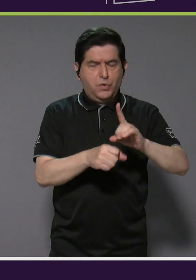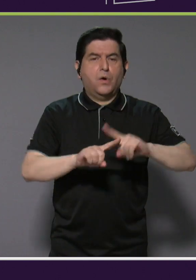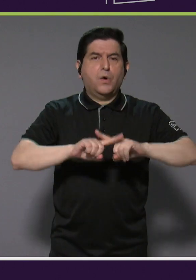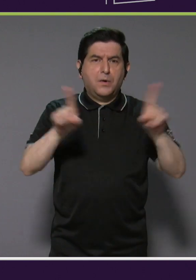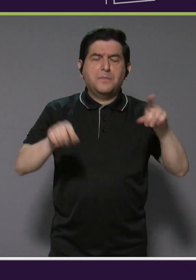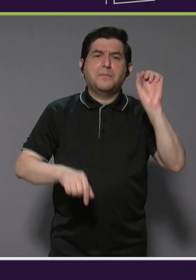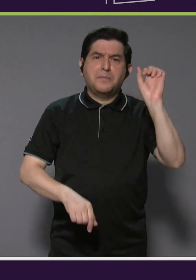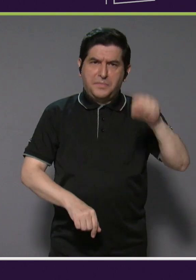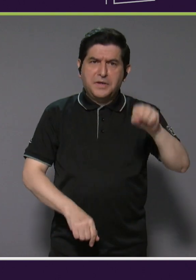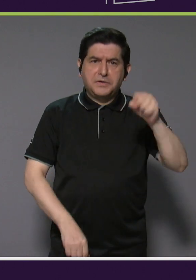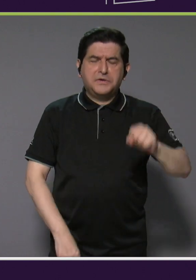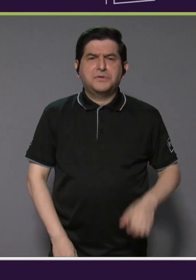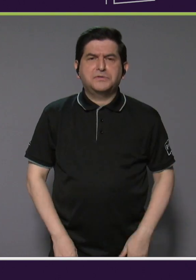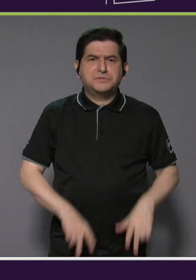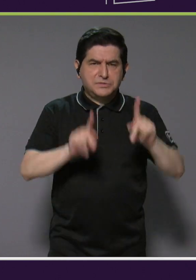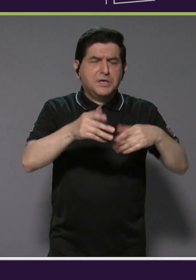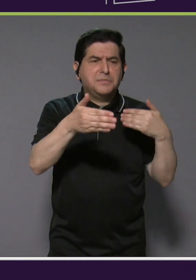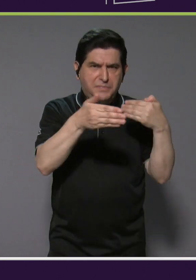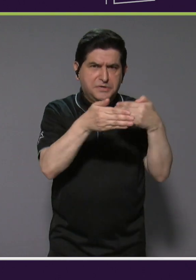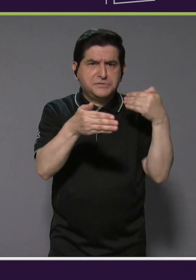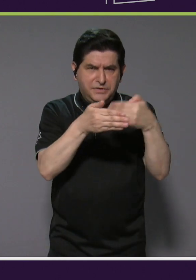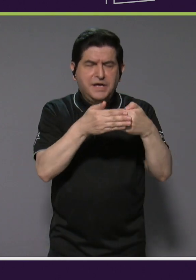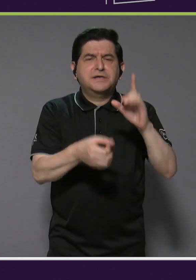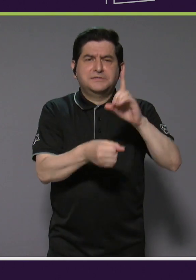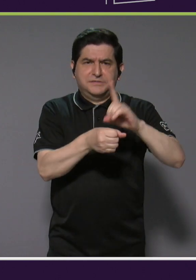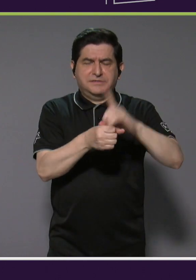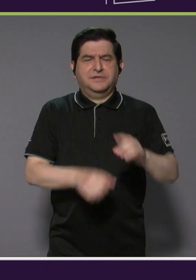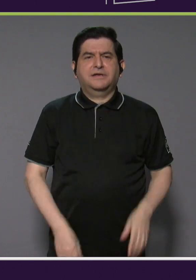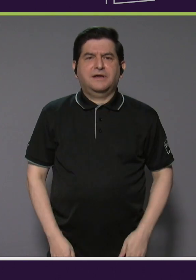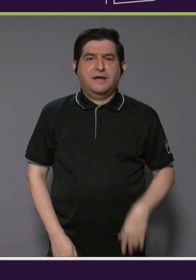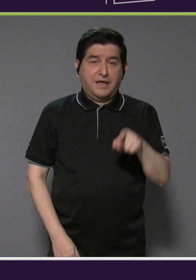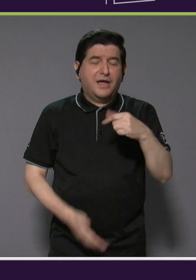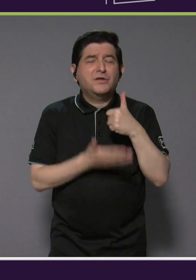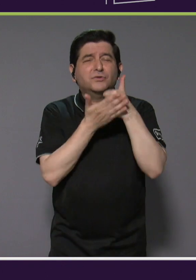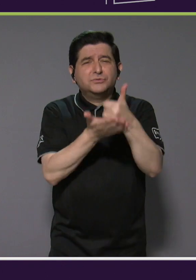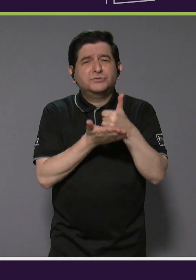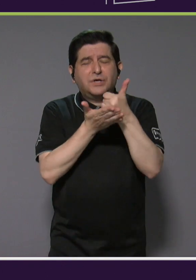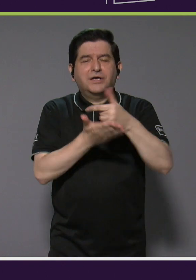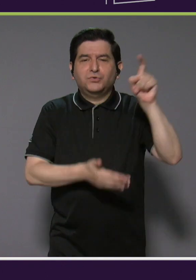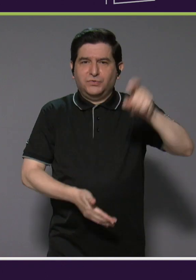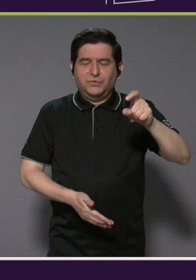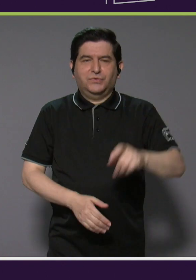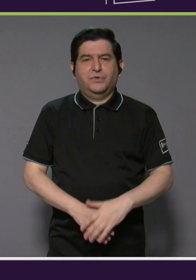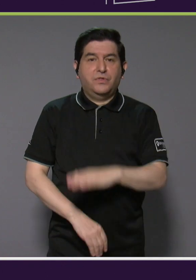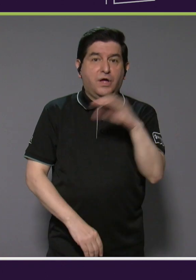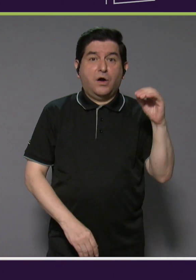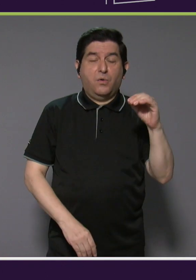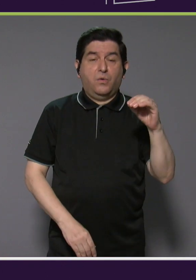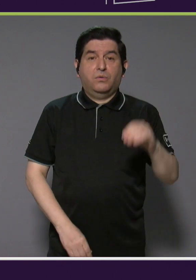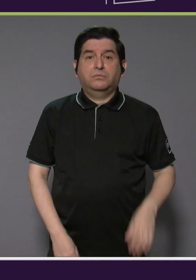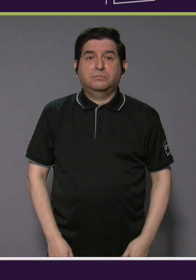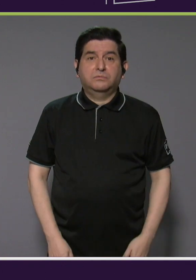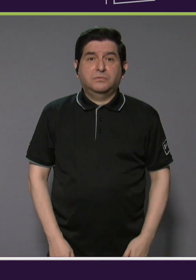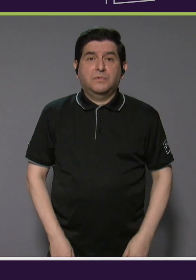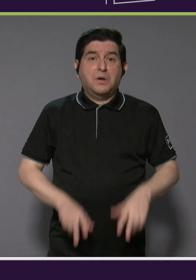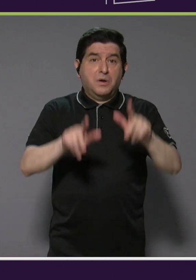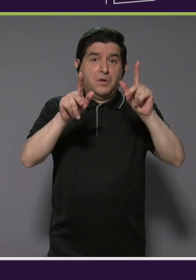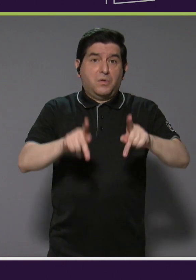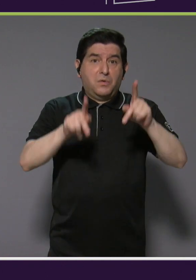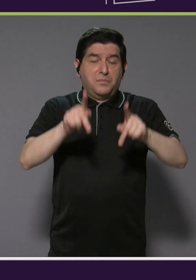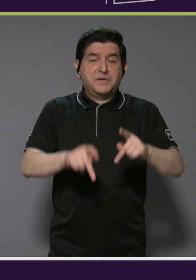sí que están cerca de los diputados para que nos den esa ayuda que necesitamos. O con cualquiera, alguien de